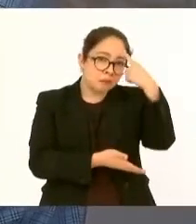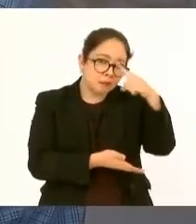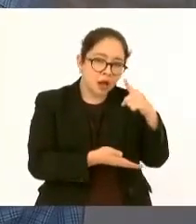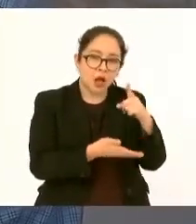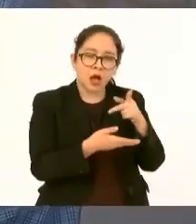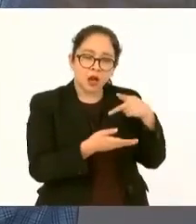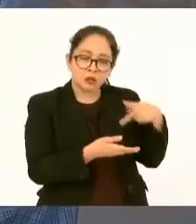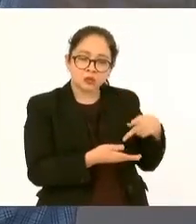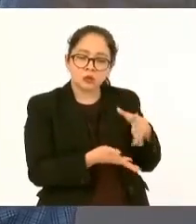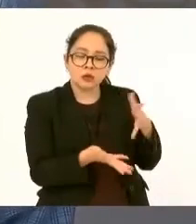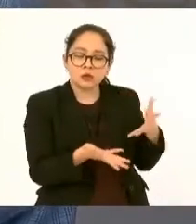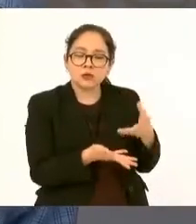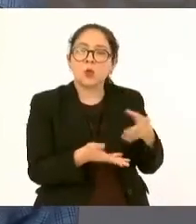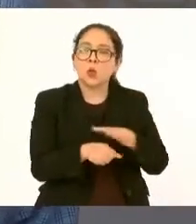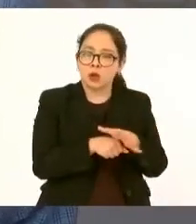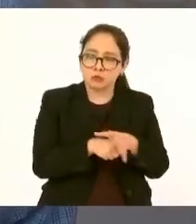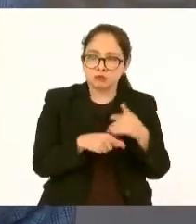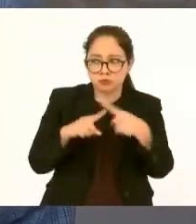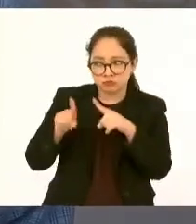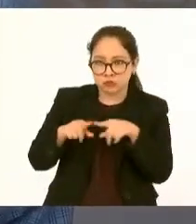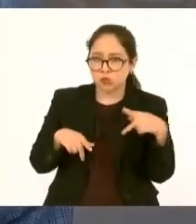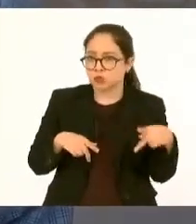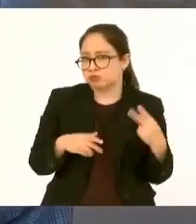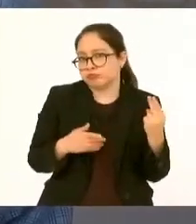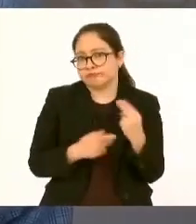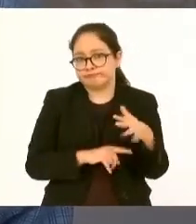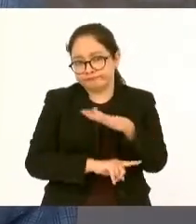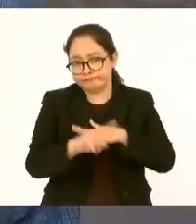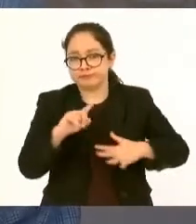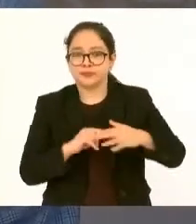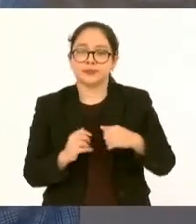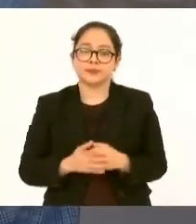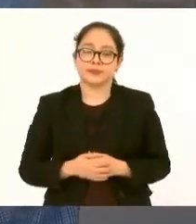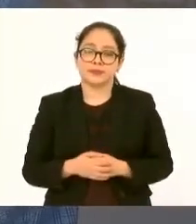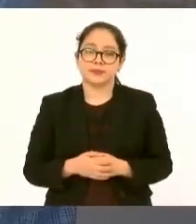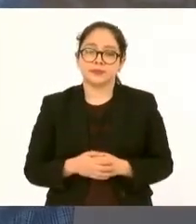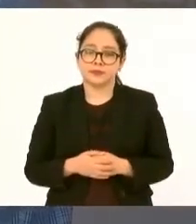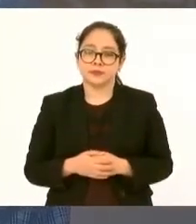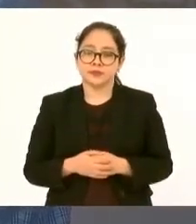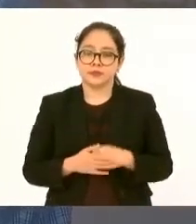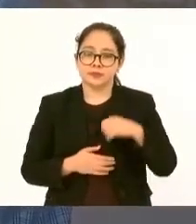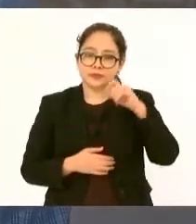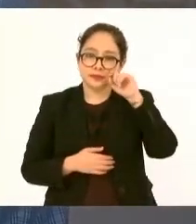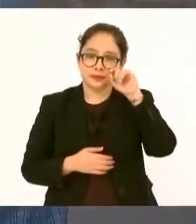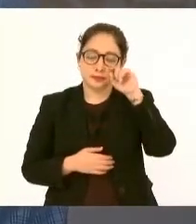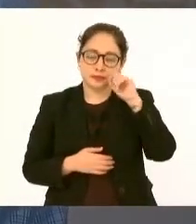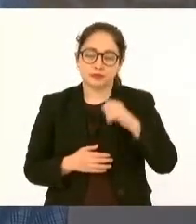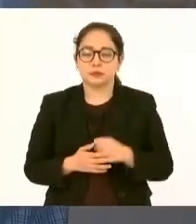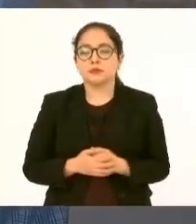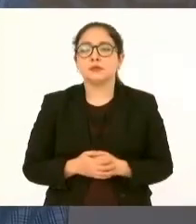les corresponde. también como lo mencionó Arianna